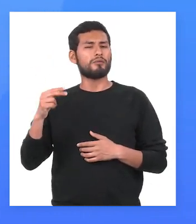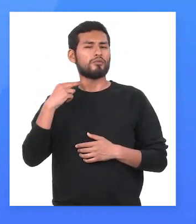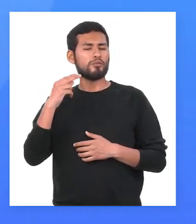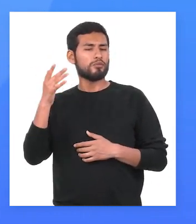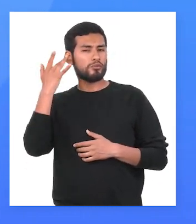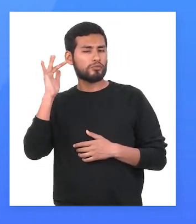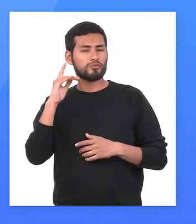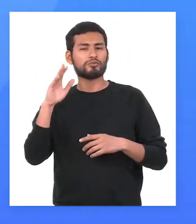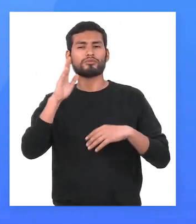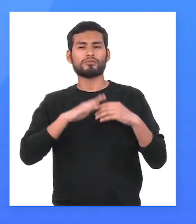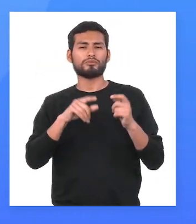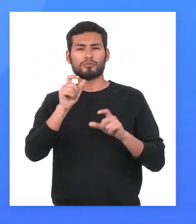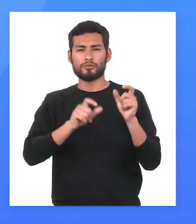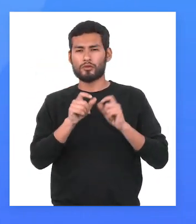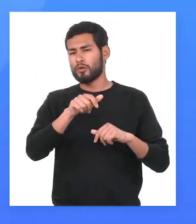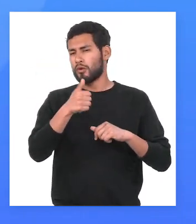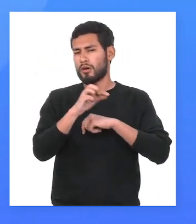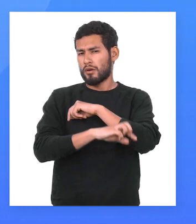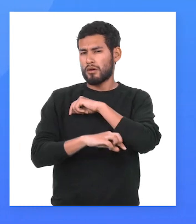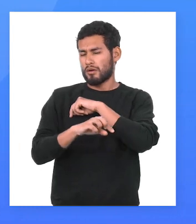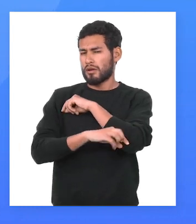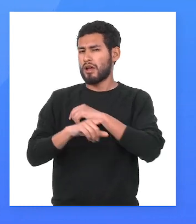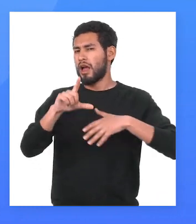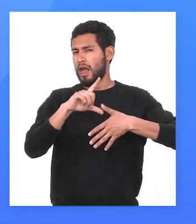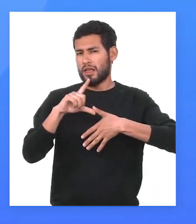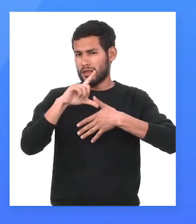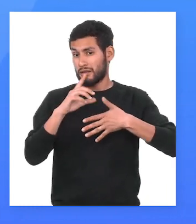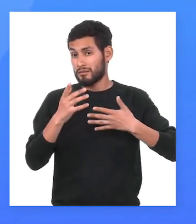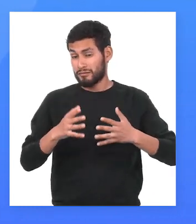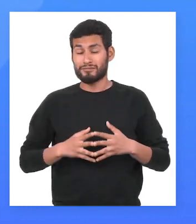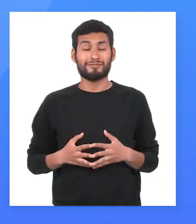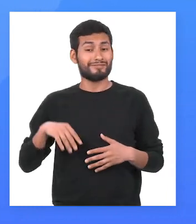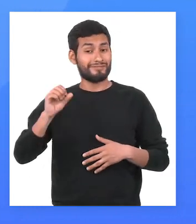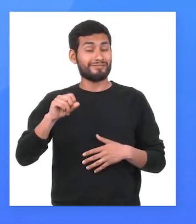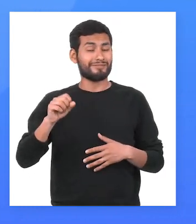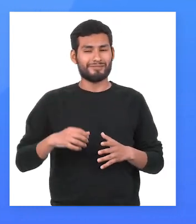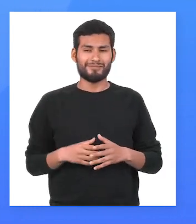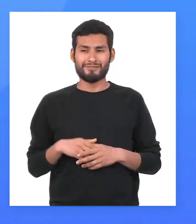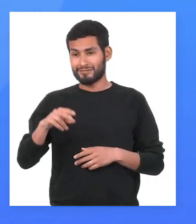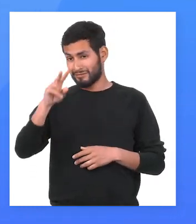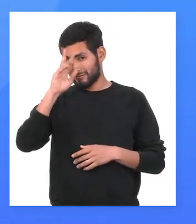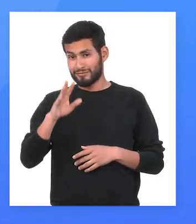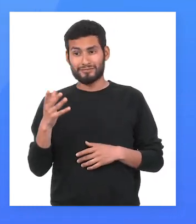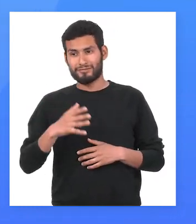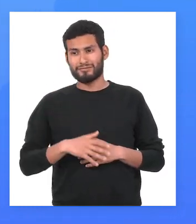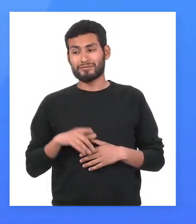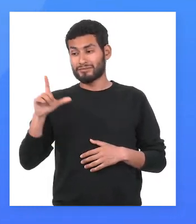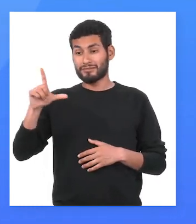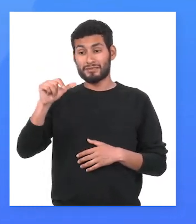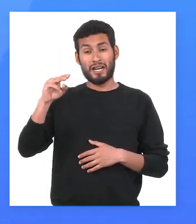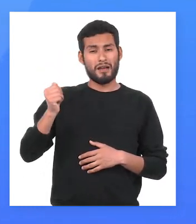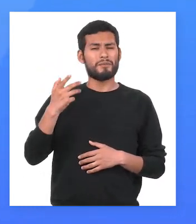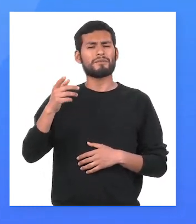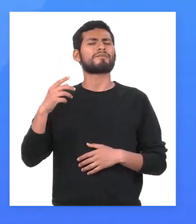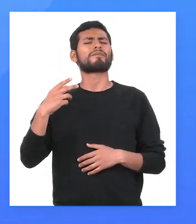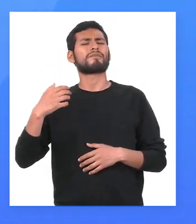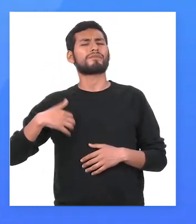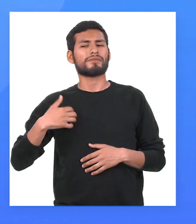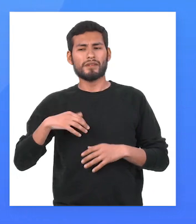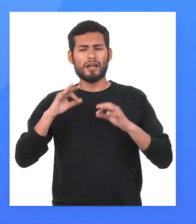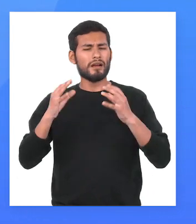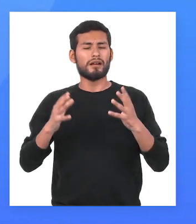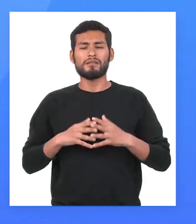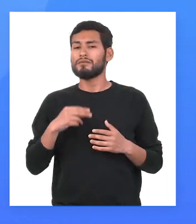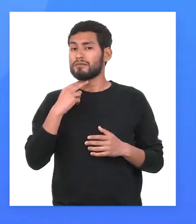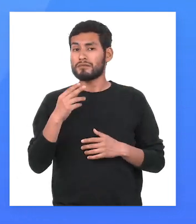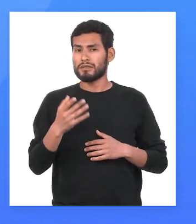diferente a como lo hacen los habitantes de otros países de Latinoamérica. Sí. Mientras un peruano pronuncia llama, un argentino dice la